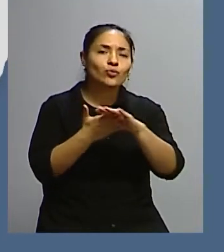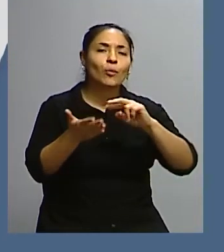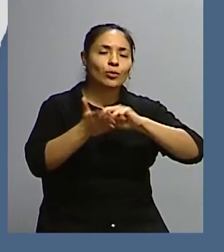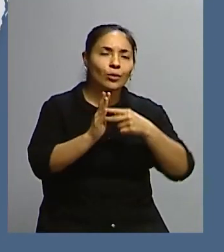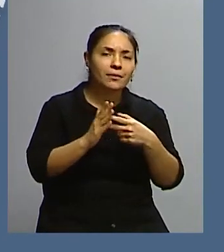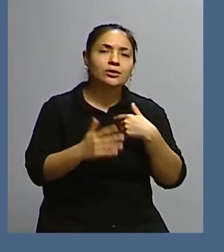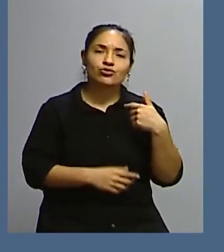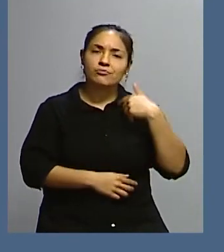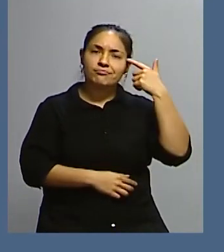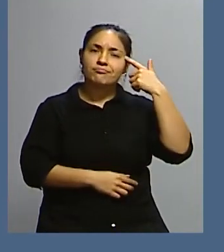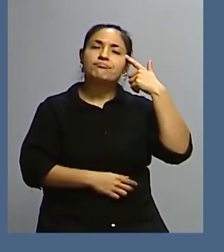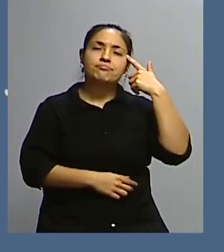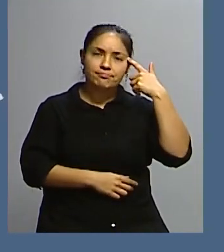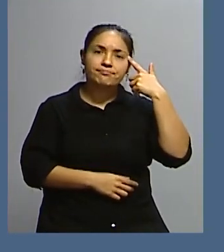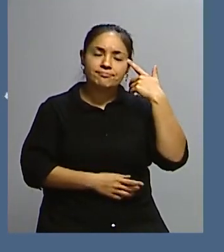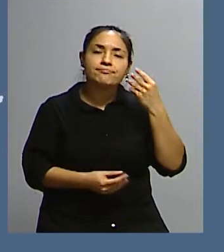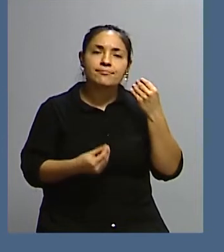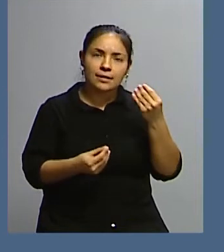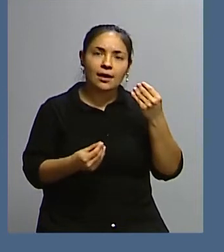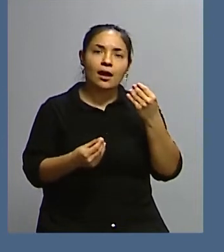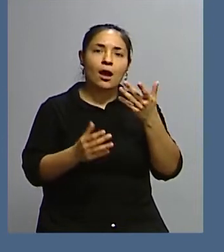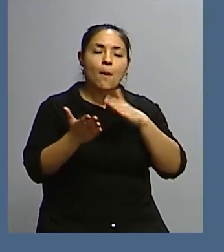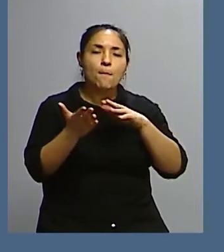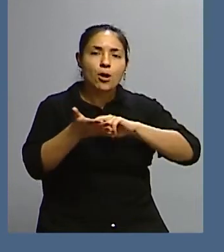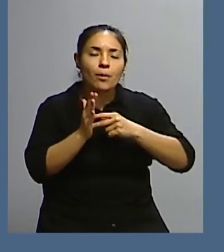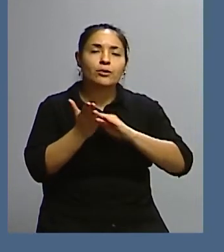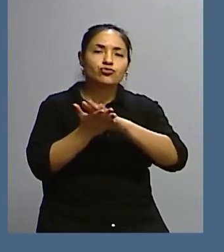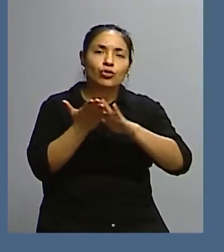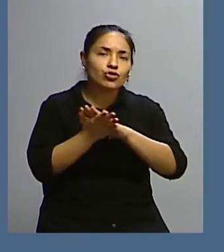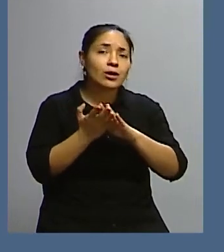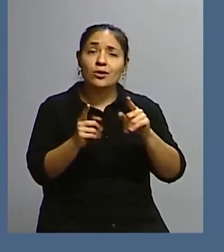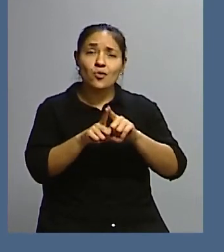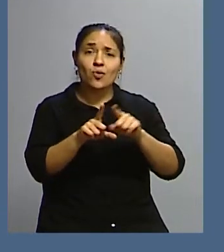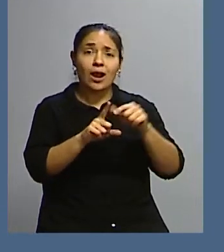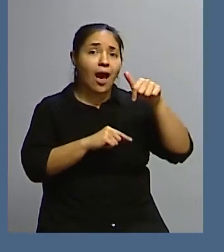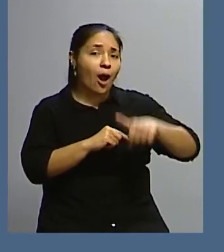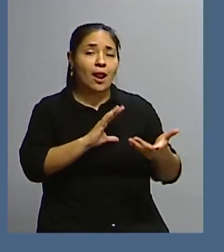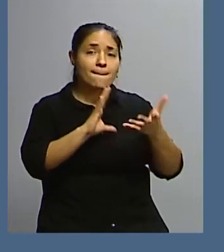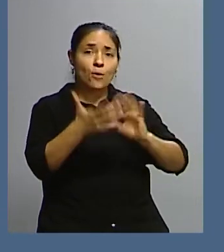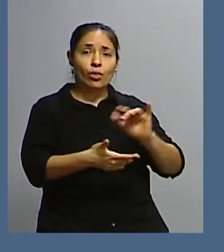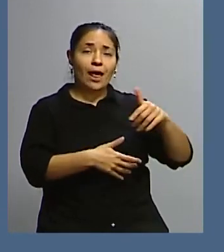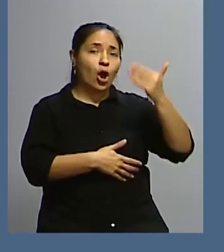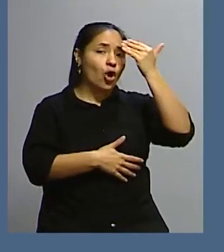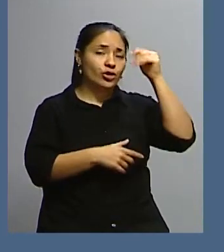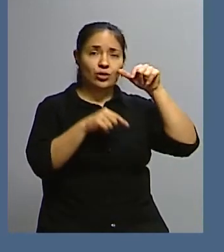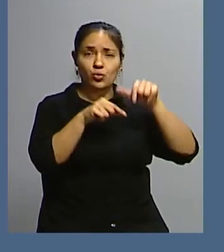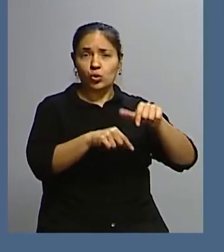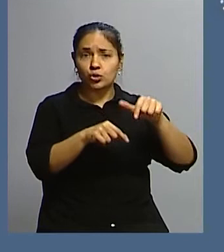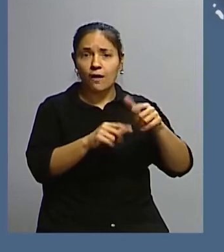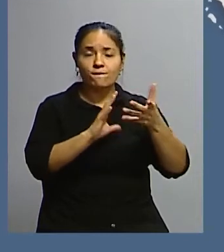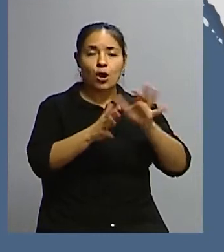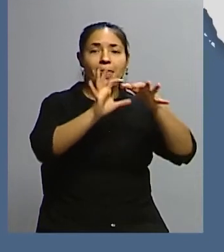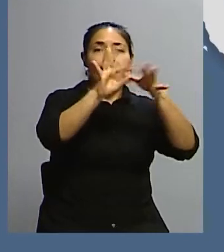debemos entonces pensar en una resolución de problemas como la que está ofreciendo este modelo de constitución, que es de una manera